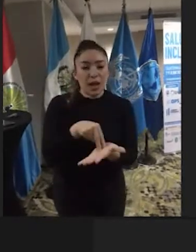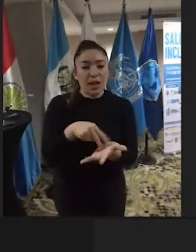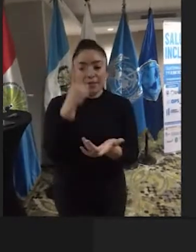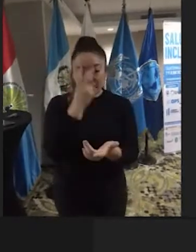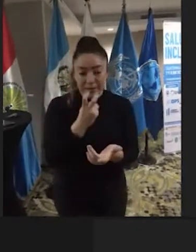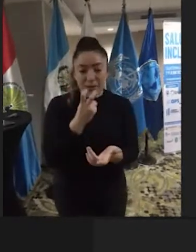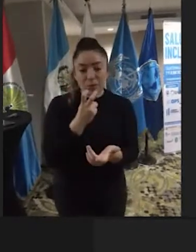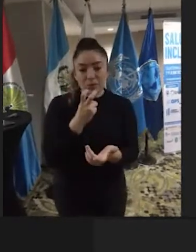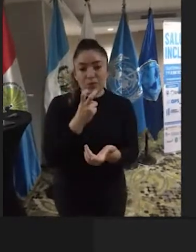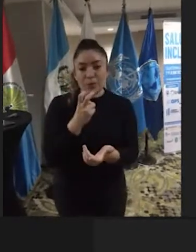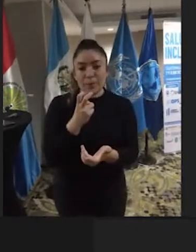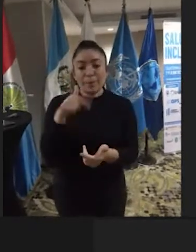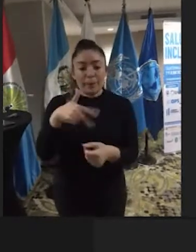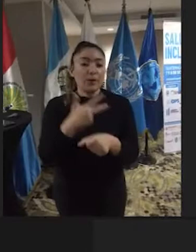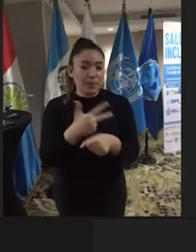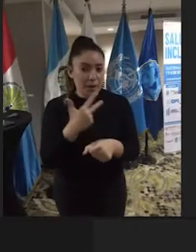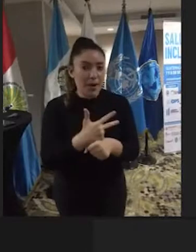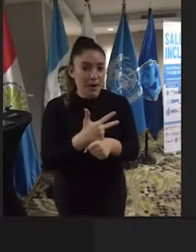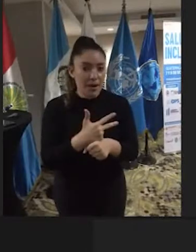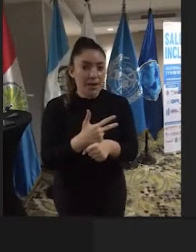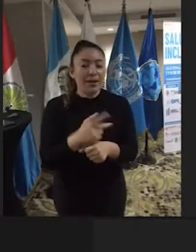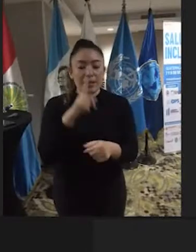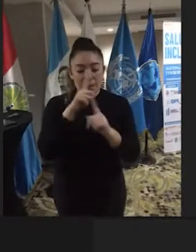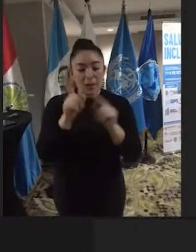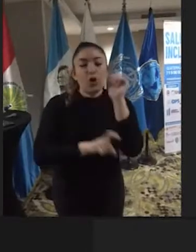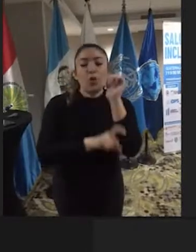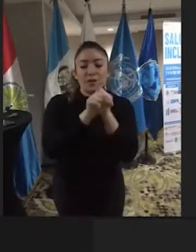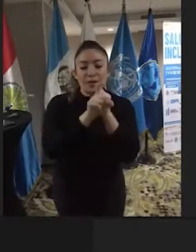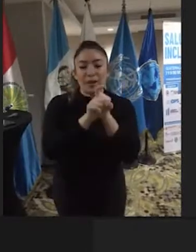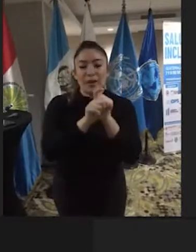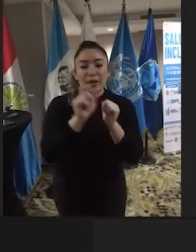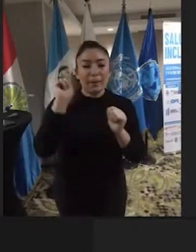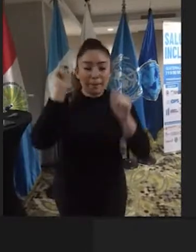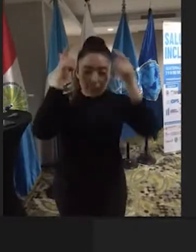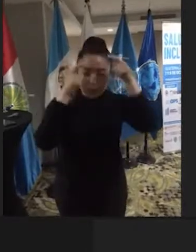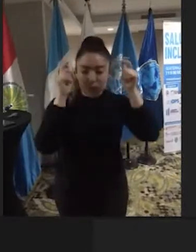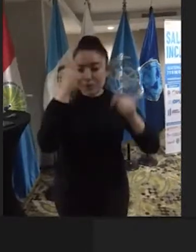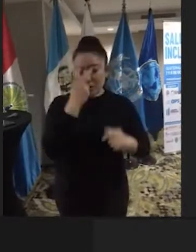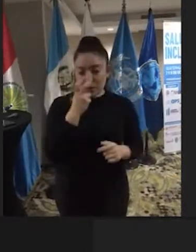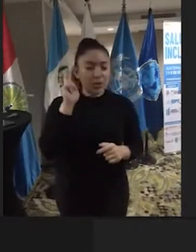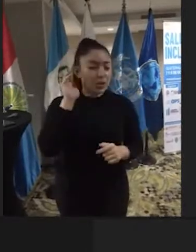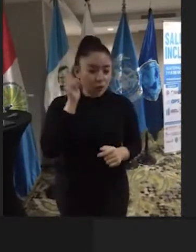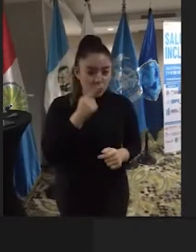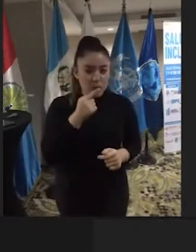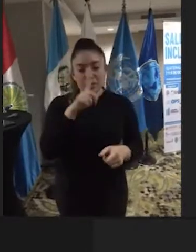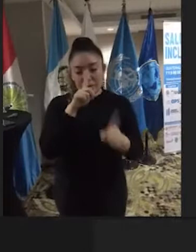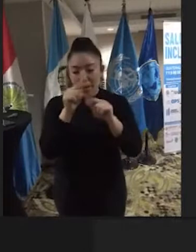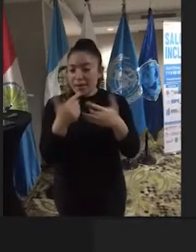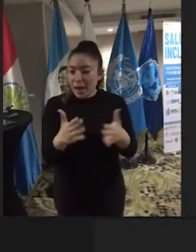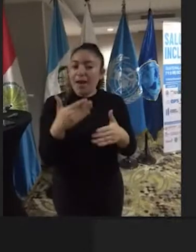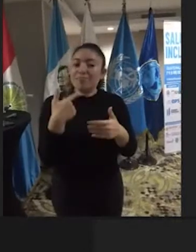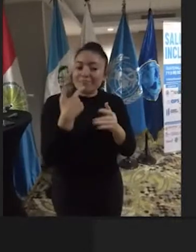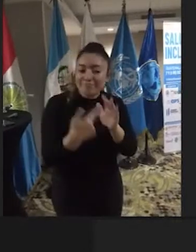Ciegos de Guatemala, el Comité Pro Ciegos y Sordos. Y así vamos a ir